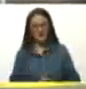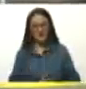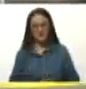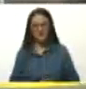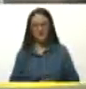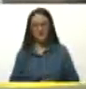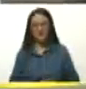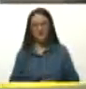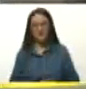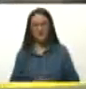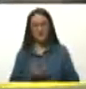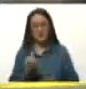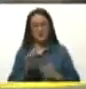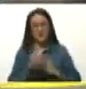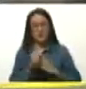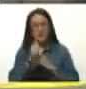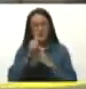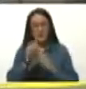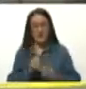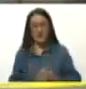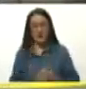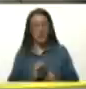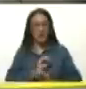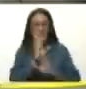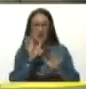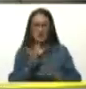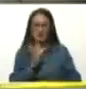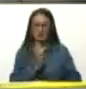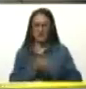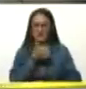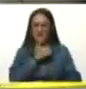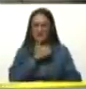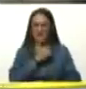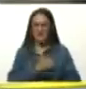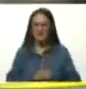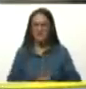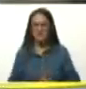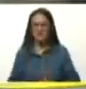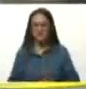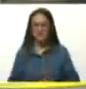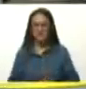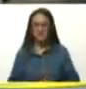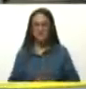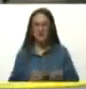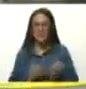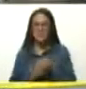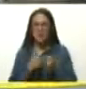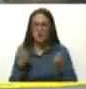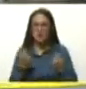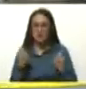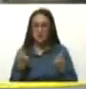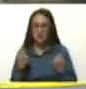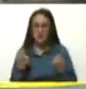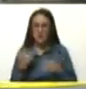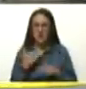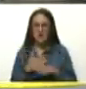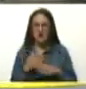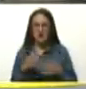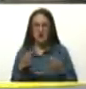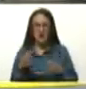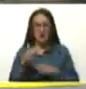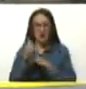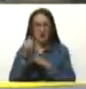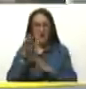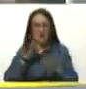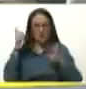Tuvo un liderazgo claro, firme, con apoyo popular, como el liderazgo del comandante